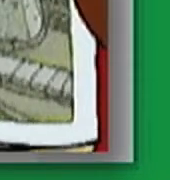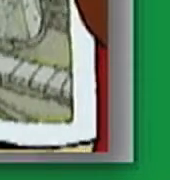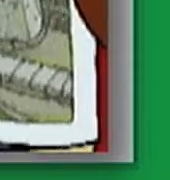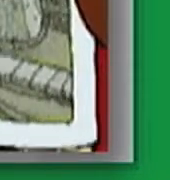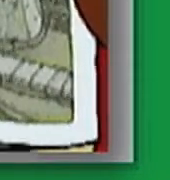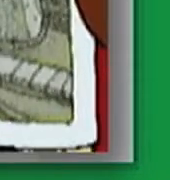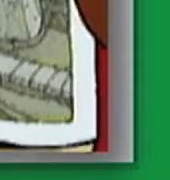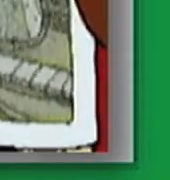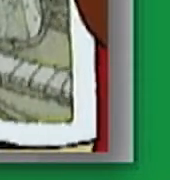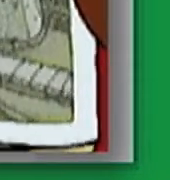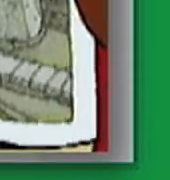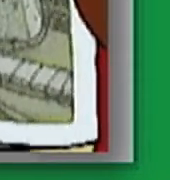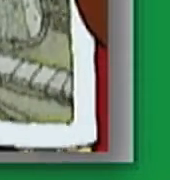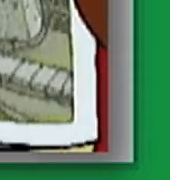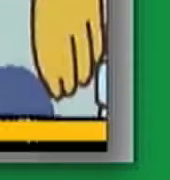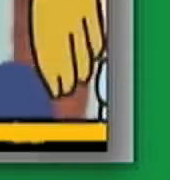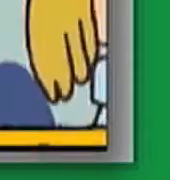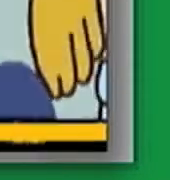¡Machubichu!